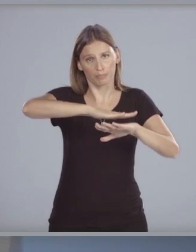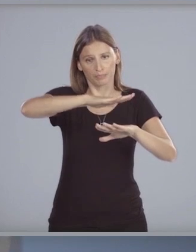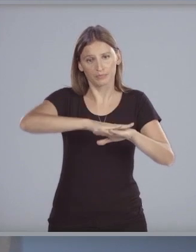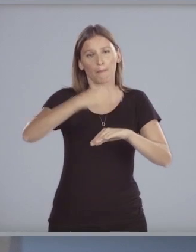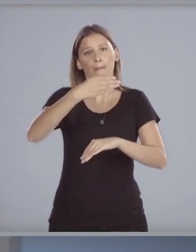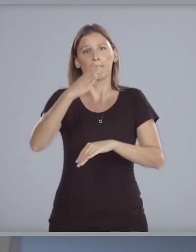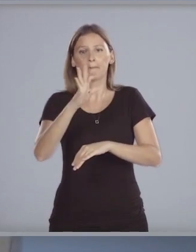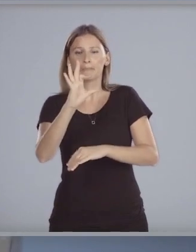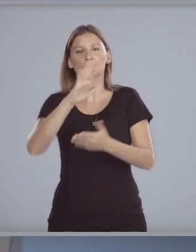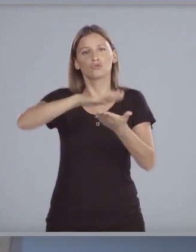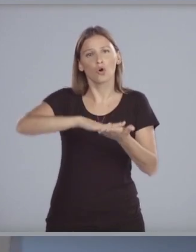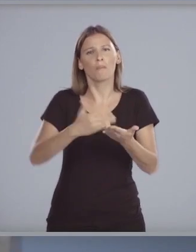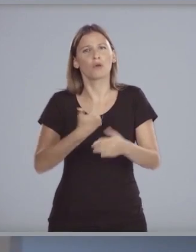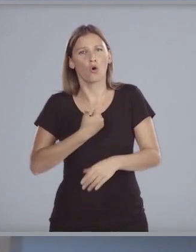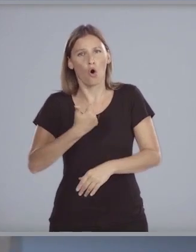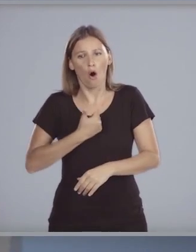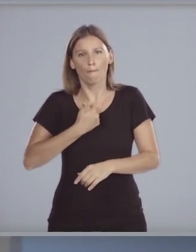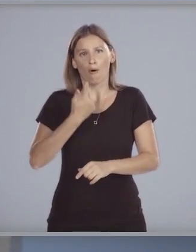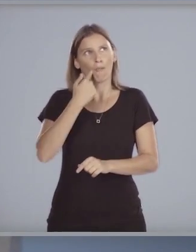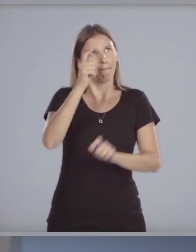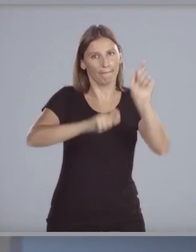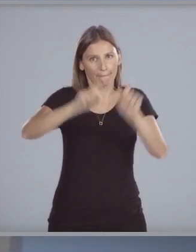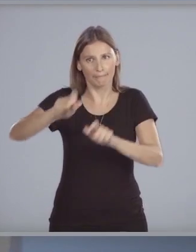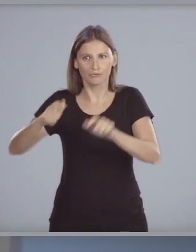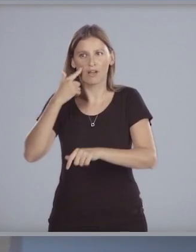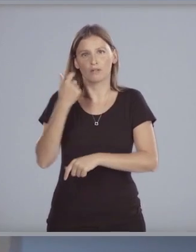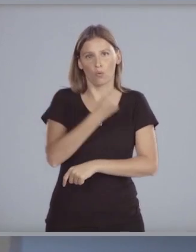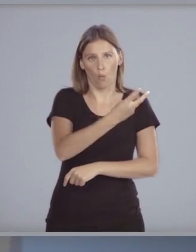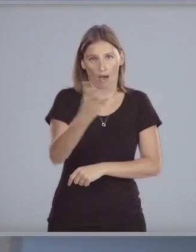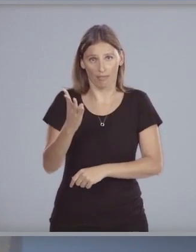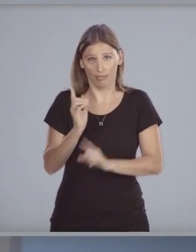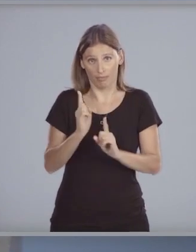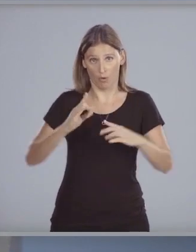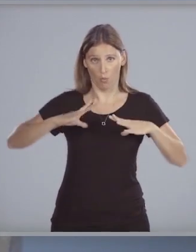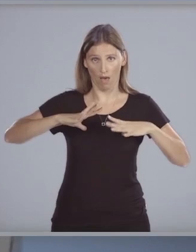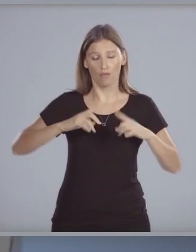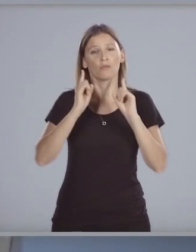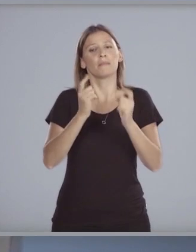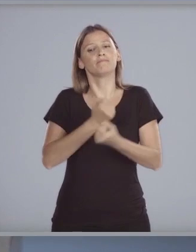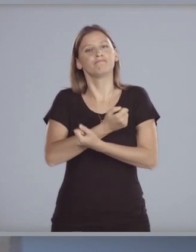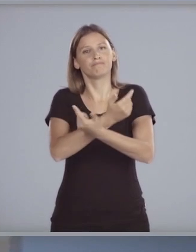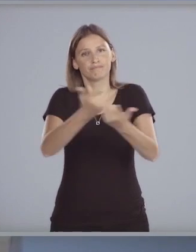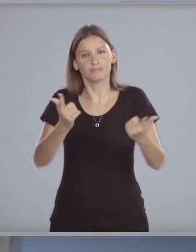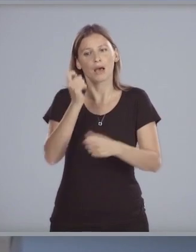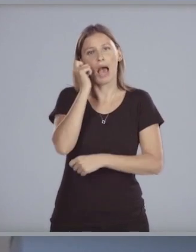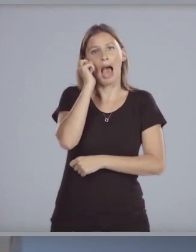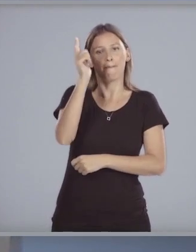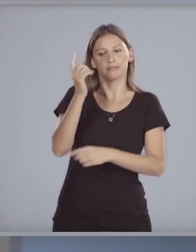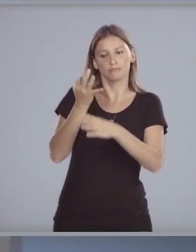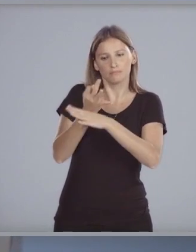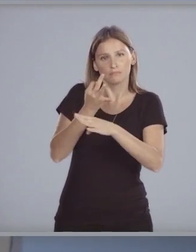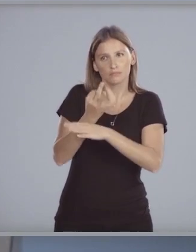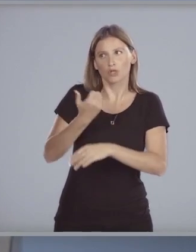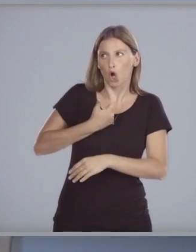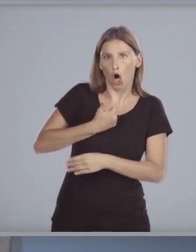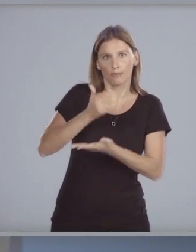todo cuanto tenga que ver con la población objetivo. Y la entrega y capacitación